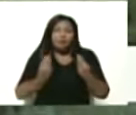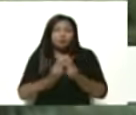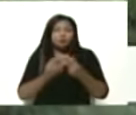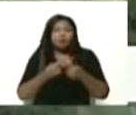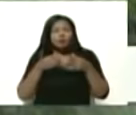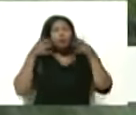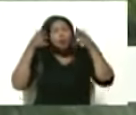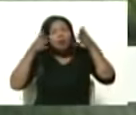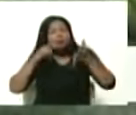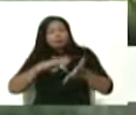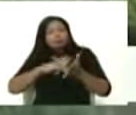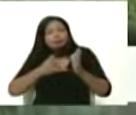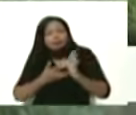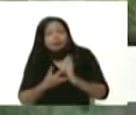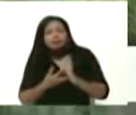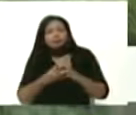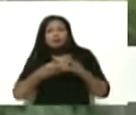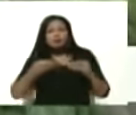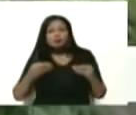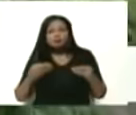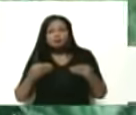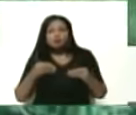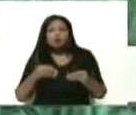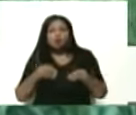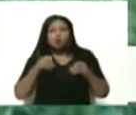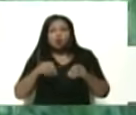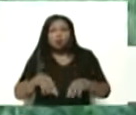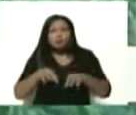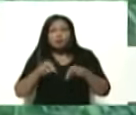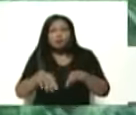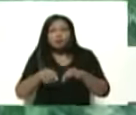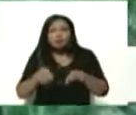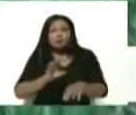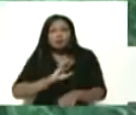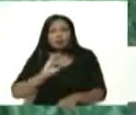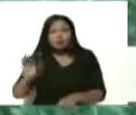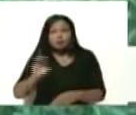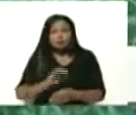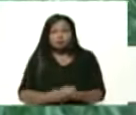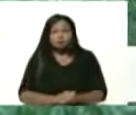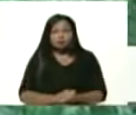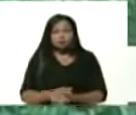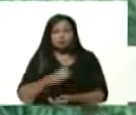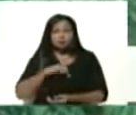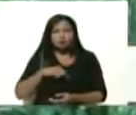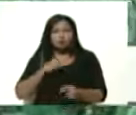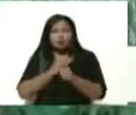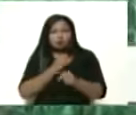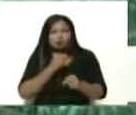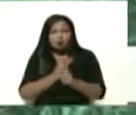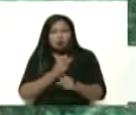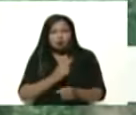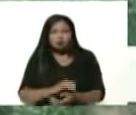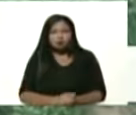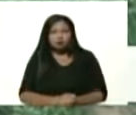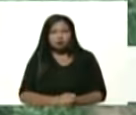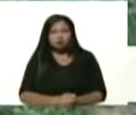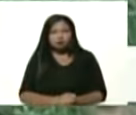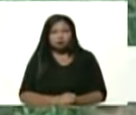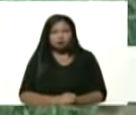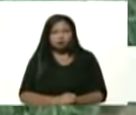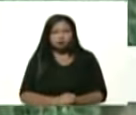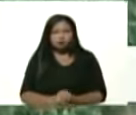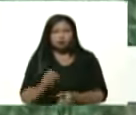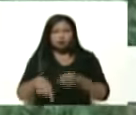asistencia técnica a los campesinos de la patria a nuestros trabajadores a los conuqueros